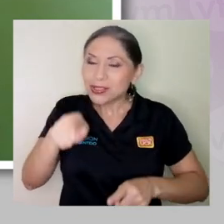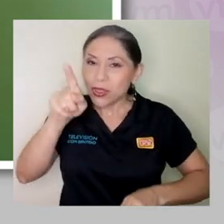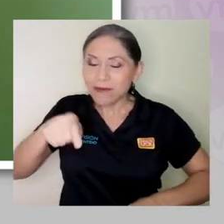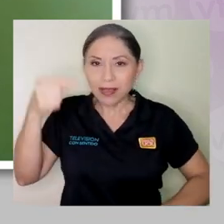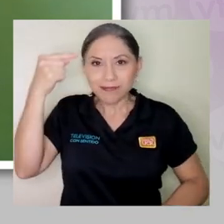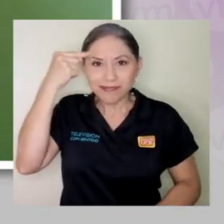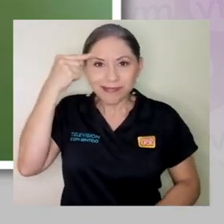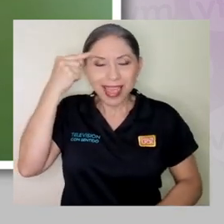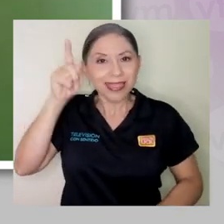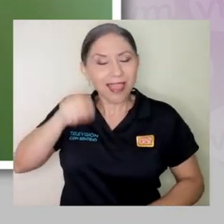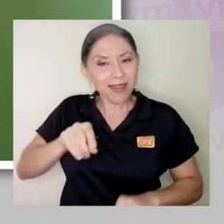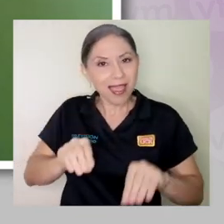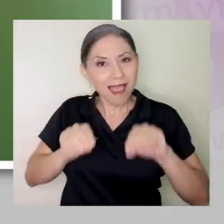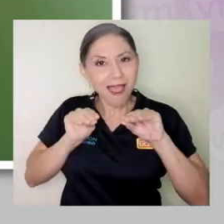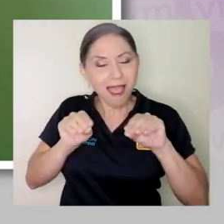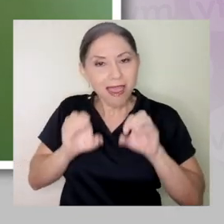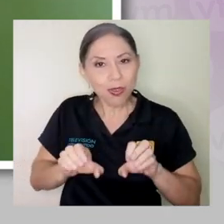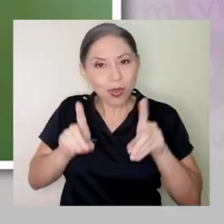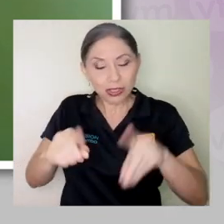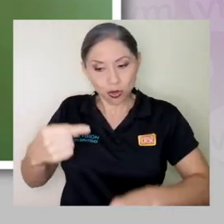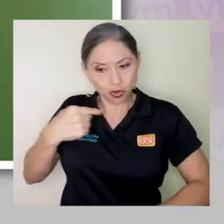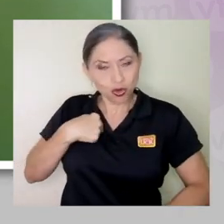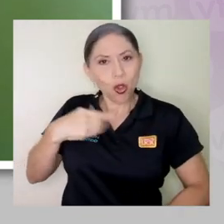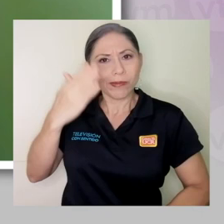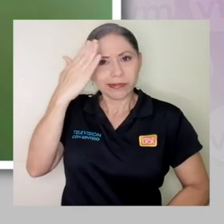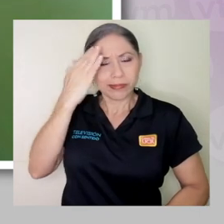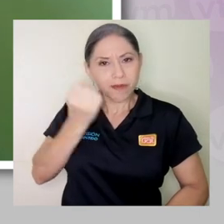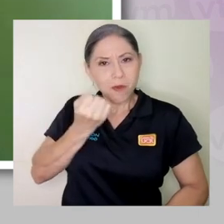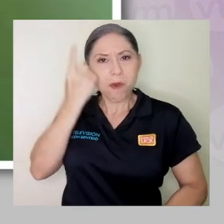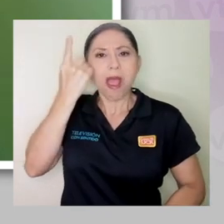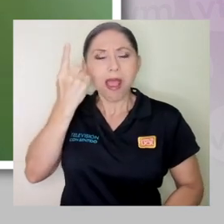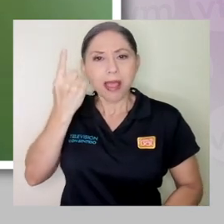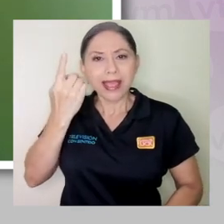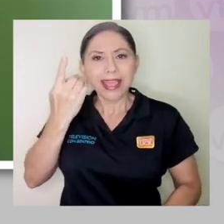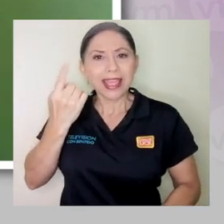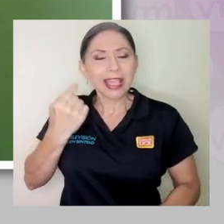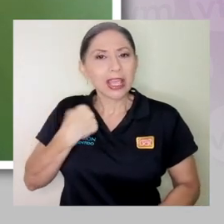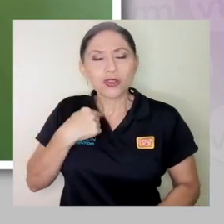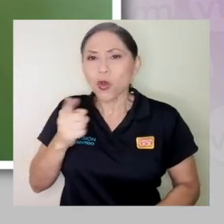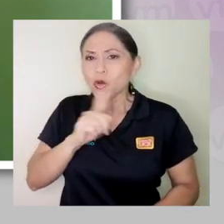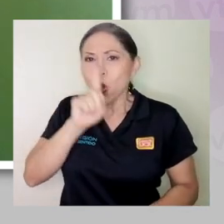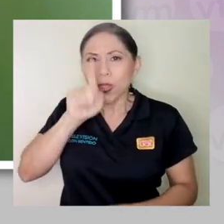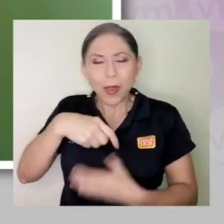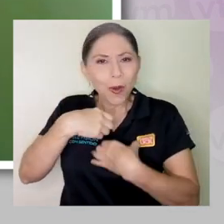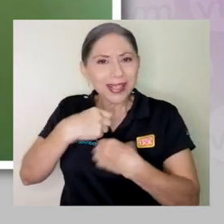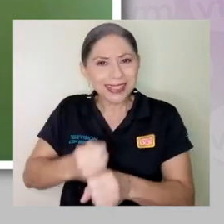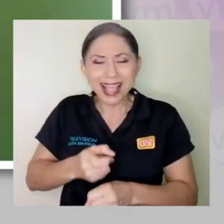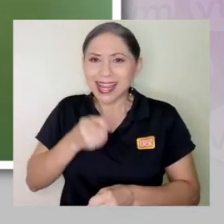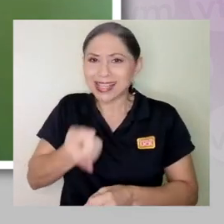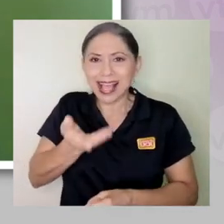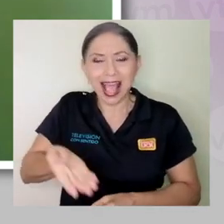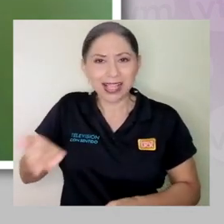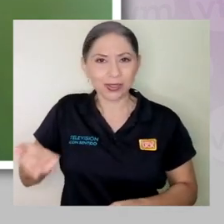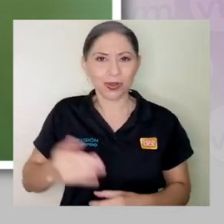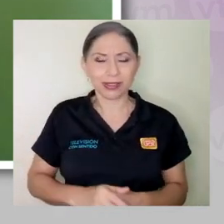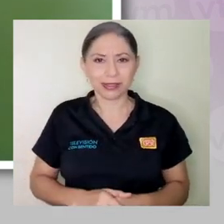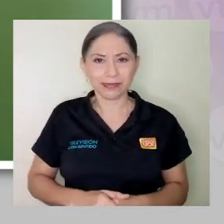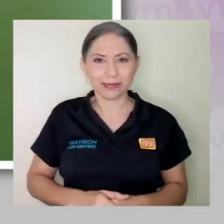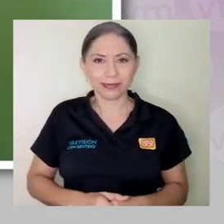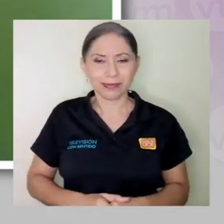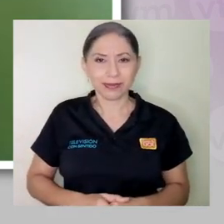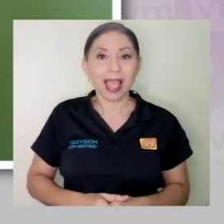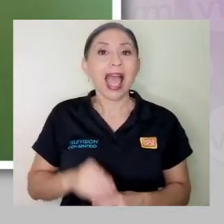como consumidor, tener claro que no debo hacer ese tipo de acciones. Hay un objetivo de desarrollo